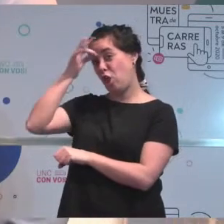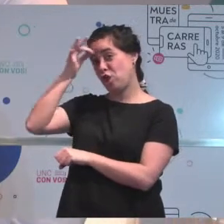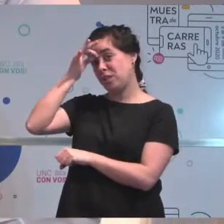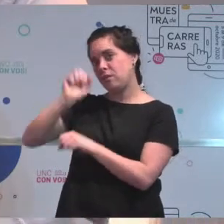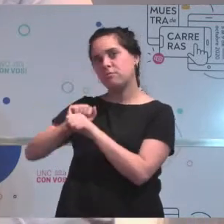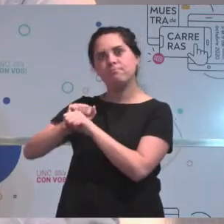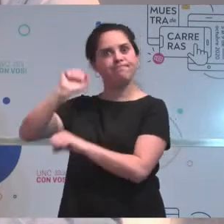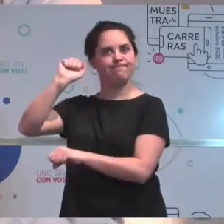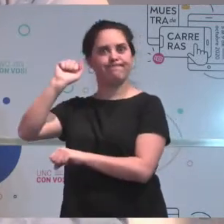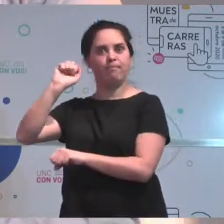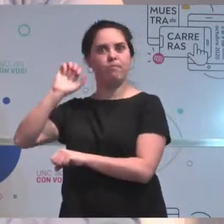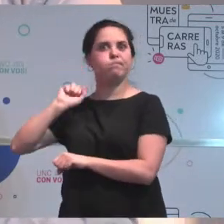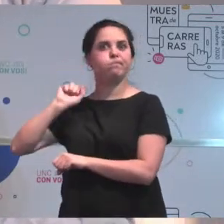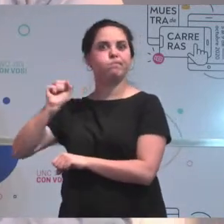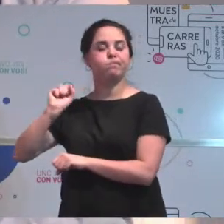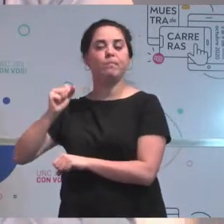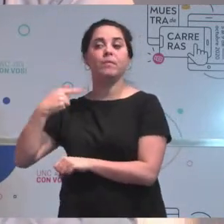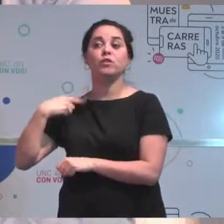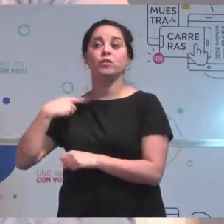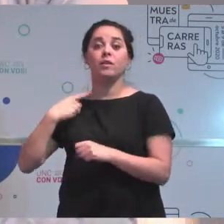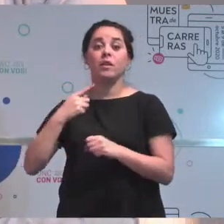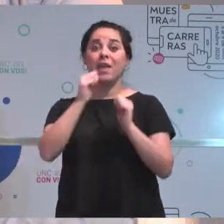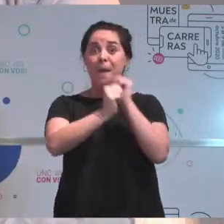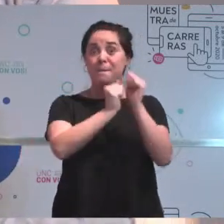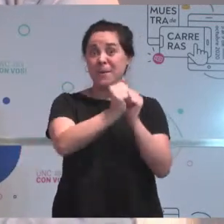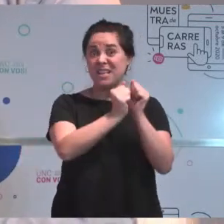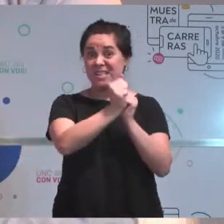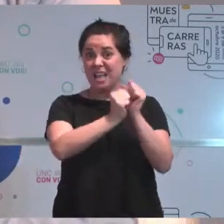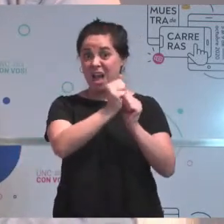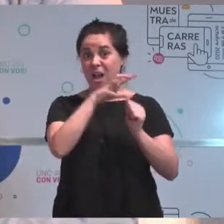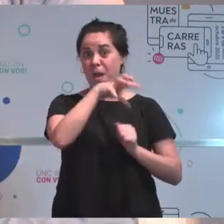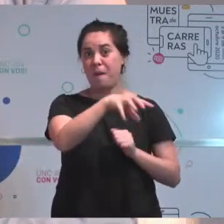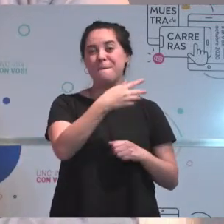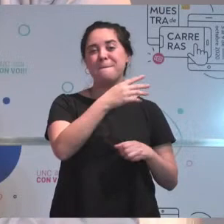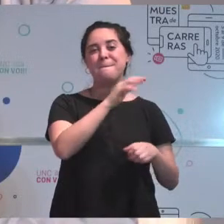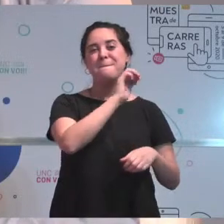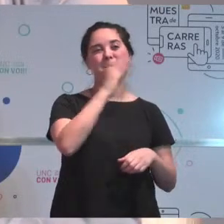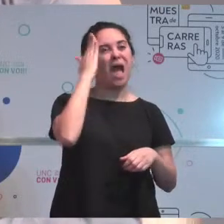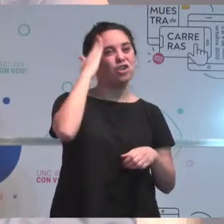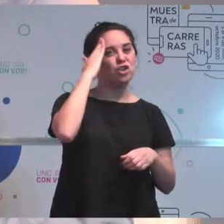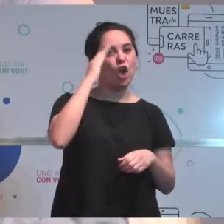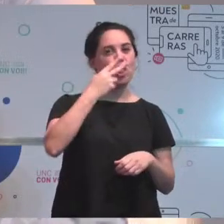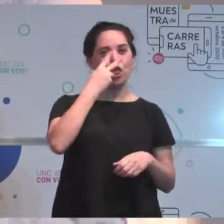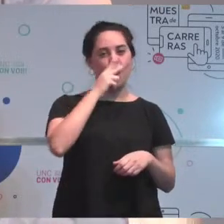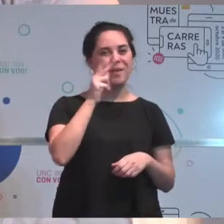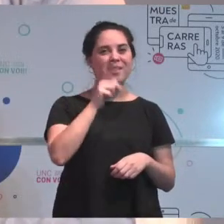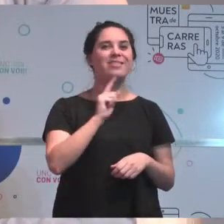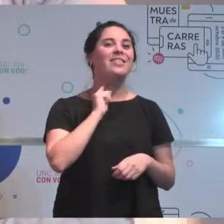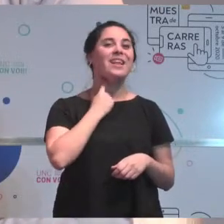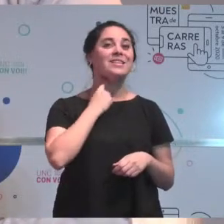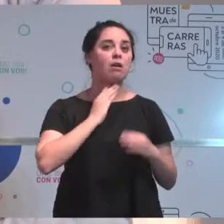en marzo de 2013. Bien. Contratado como profesional, digamos,